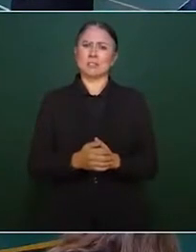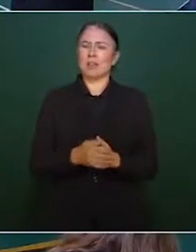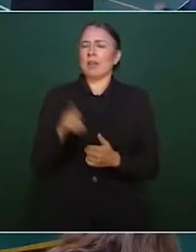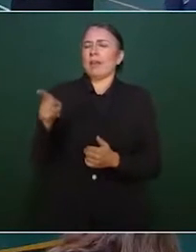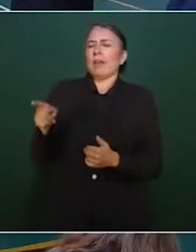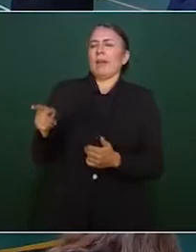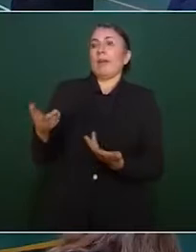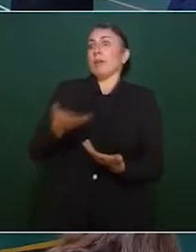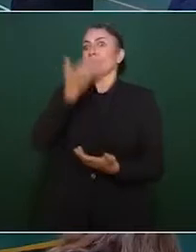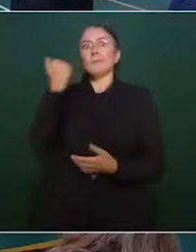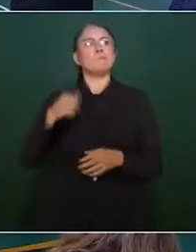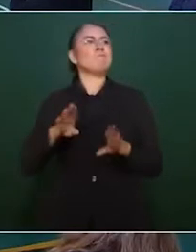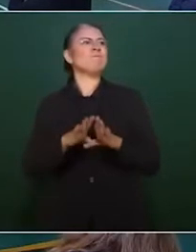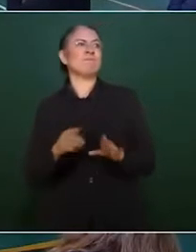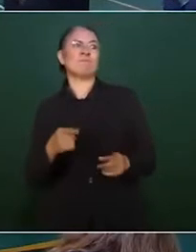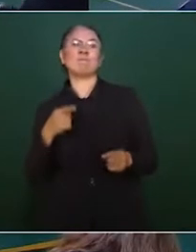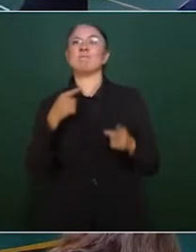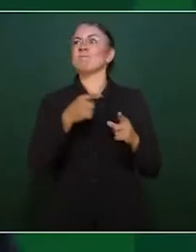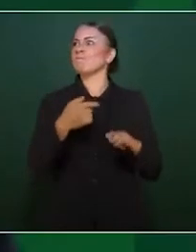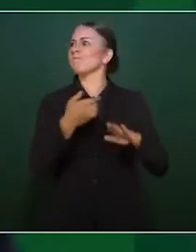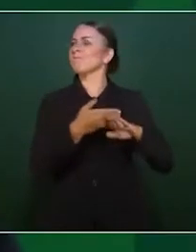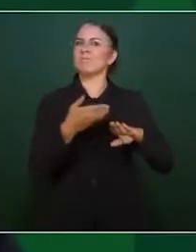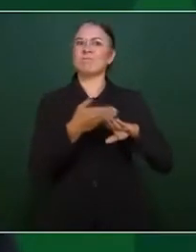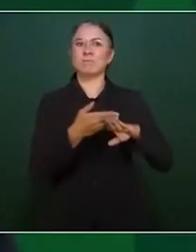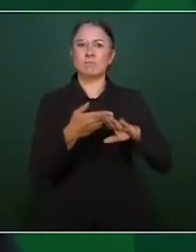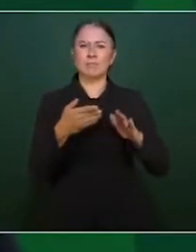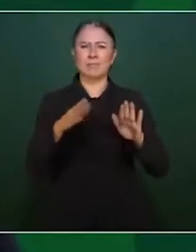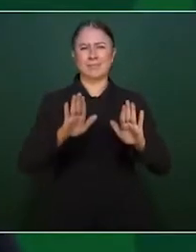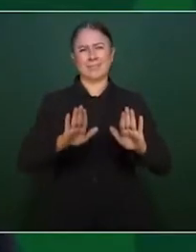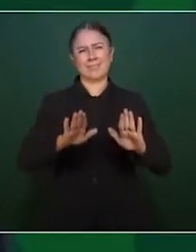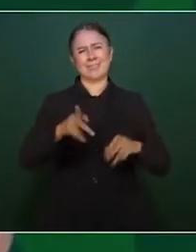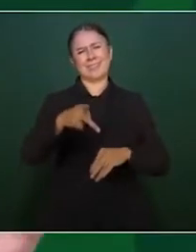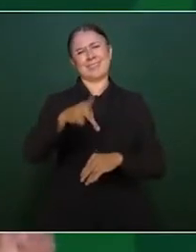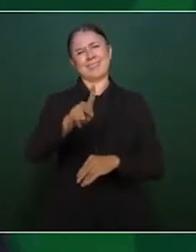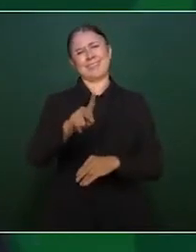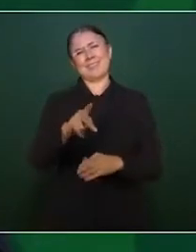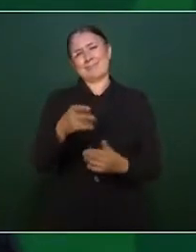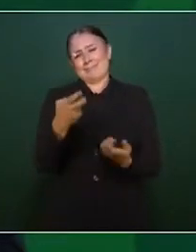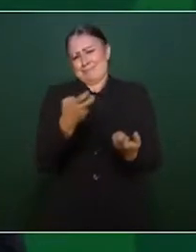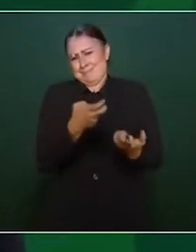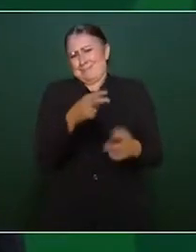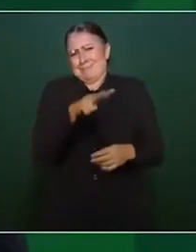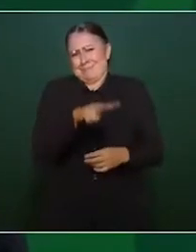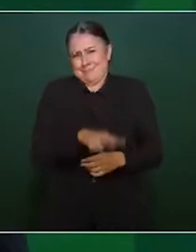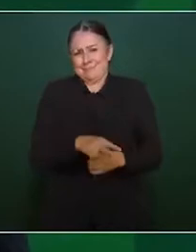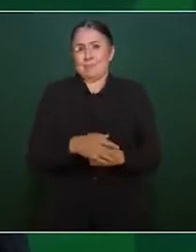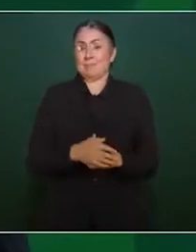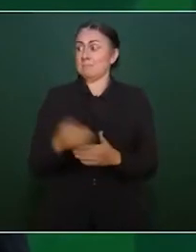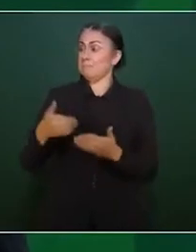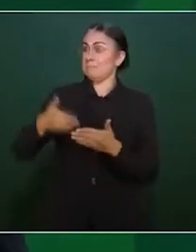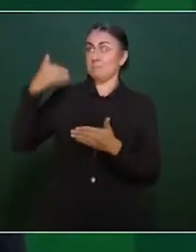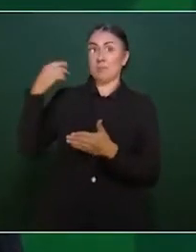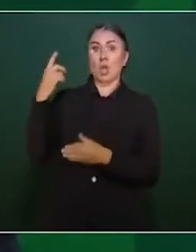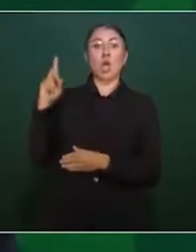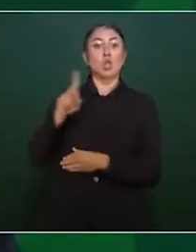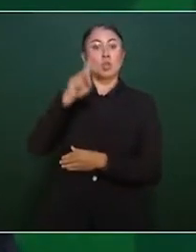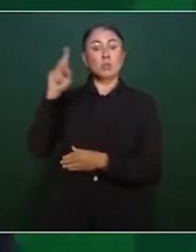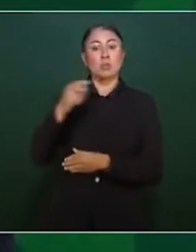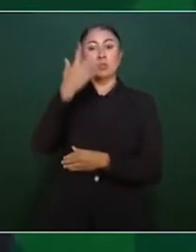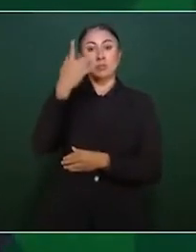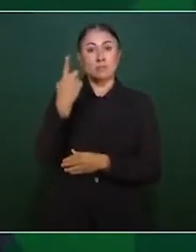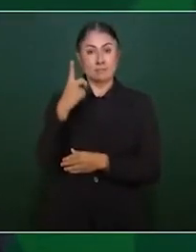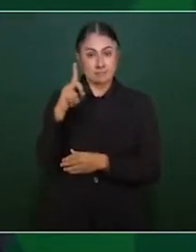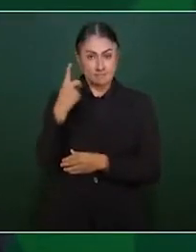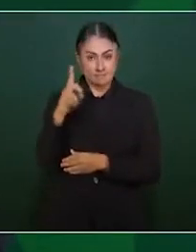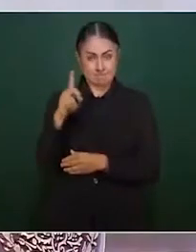golpear, pero hay niveles. Estos son los hechos. El domingo 5 de diciembre, el presidente Andrés